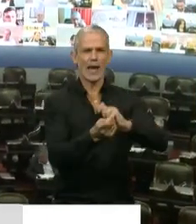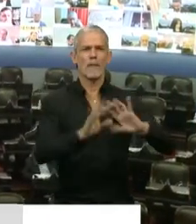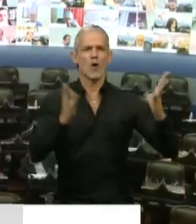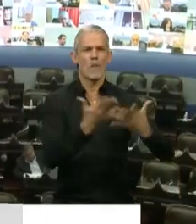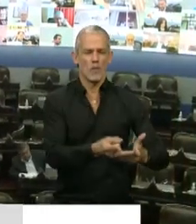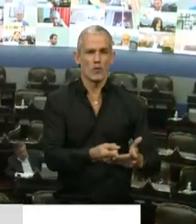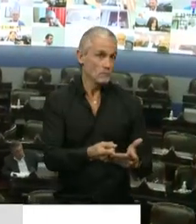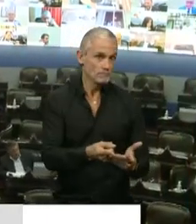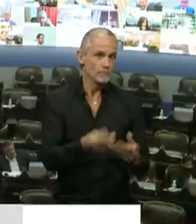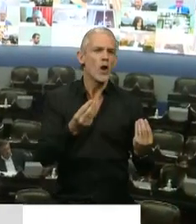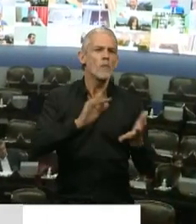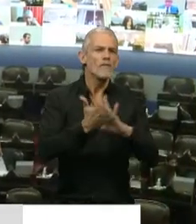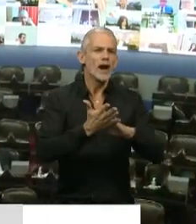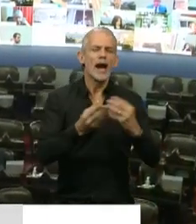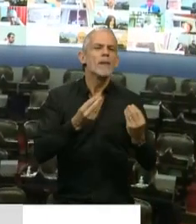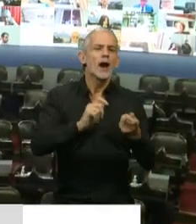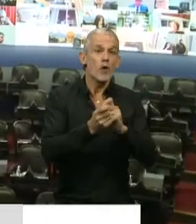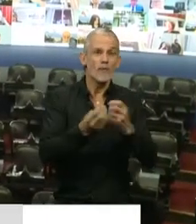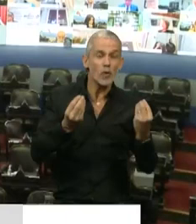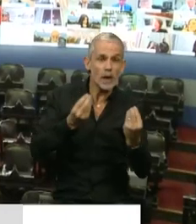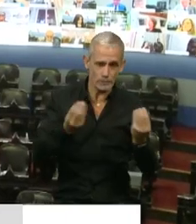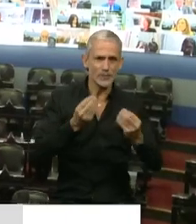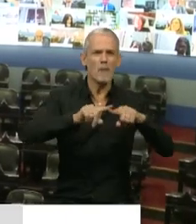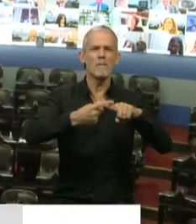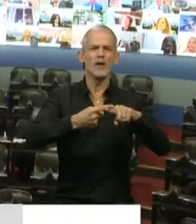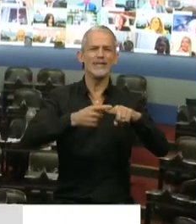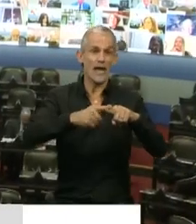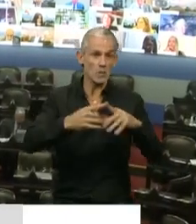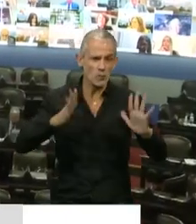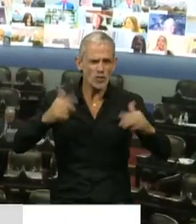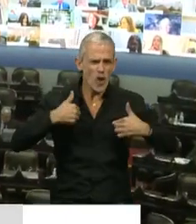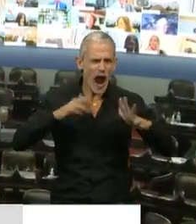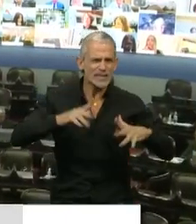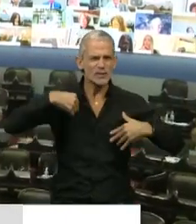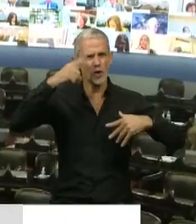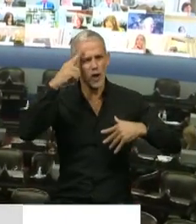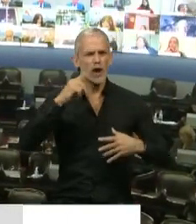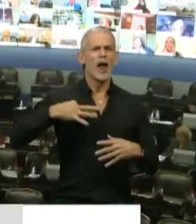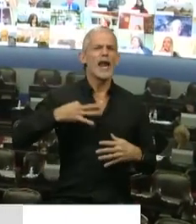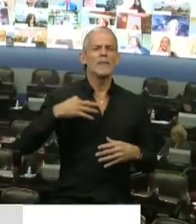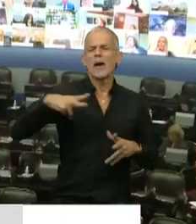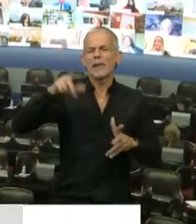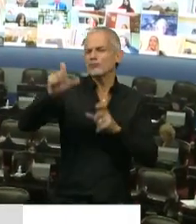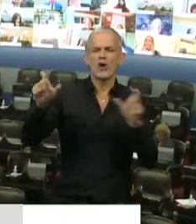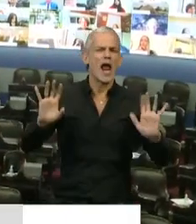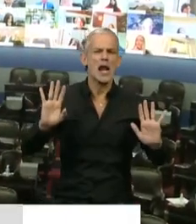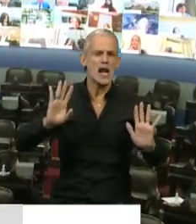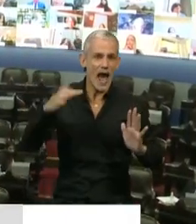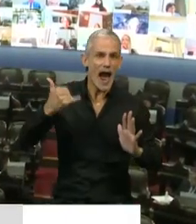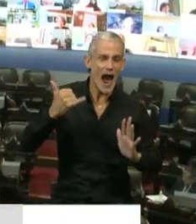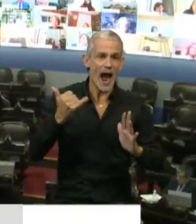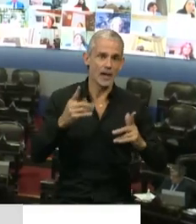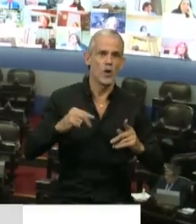lo único que no discutimos es cómo iba a cambiar la manera de hacer política. Yo no soy de las que creen en la vida personal ni en la política que haga falta